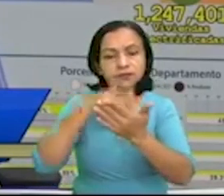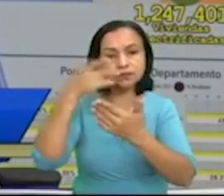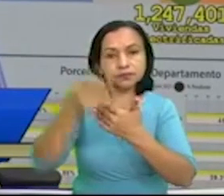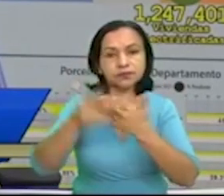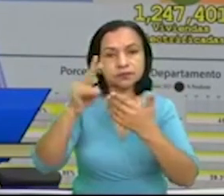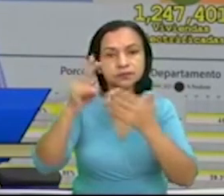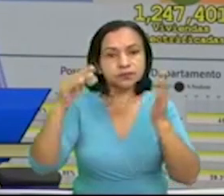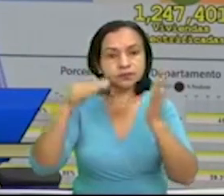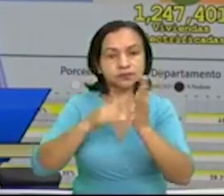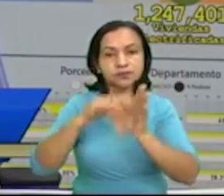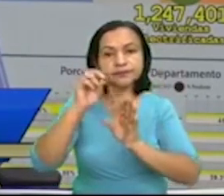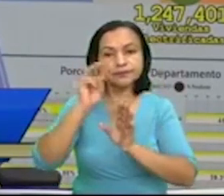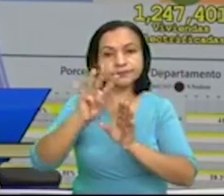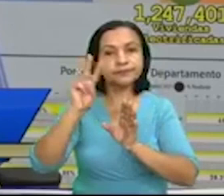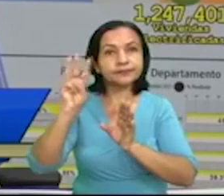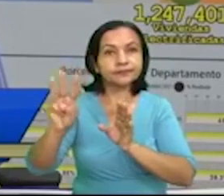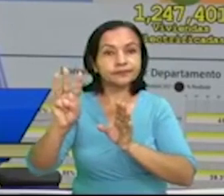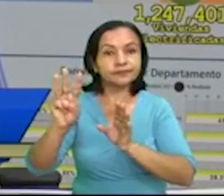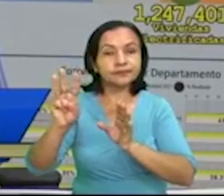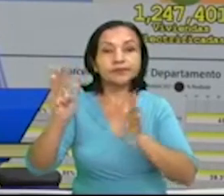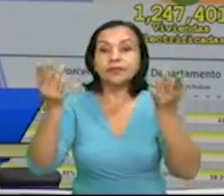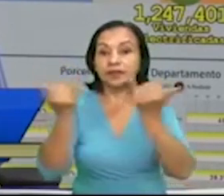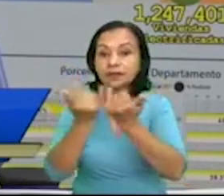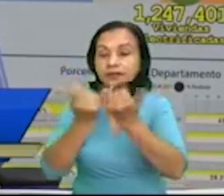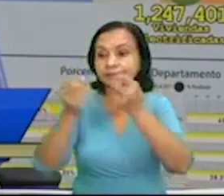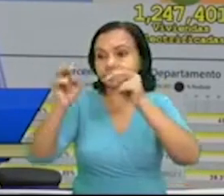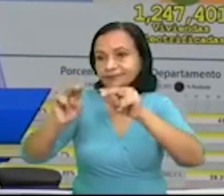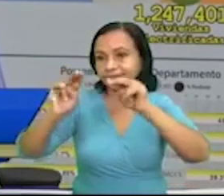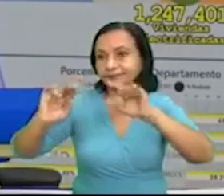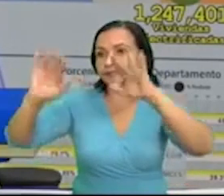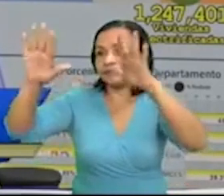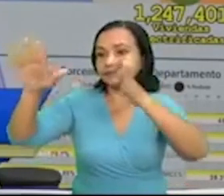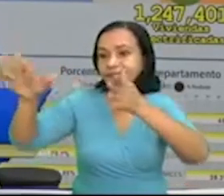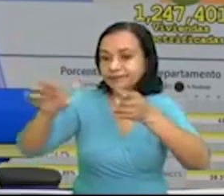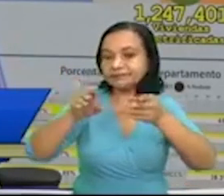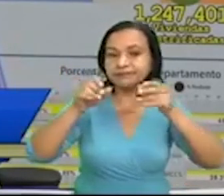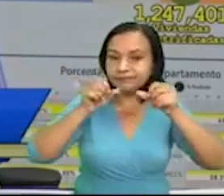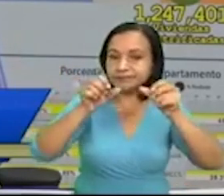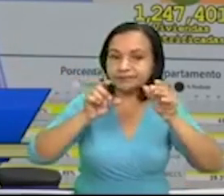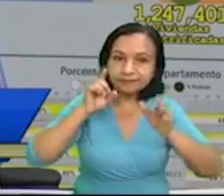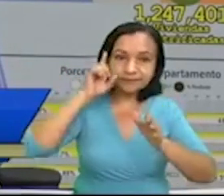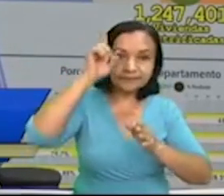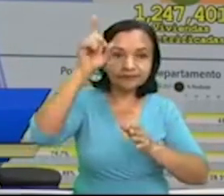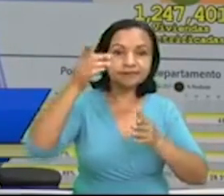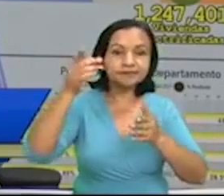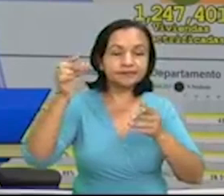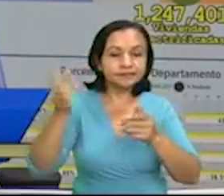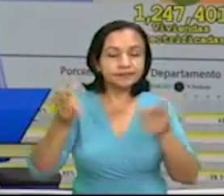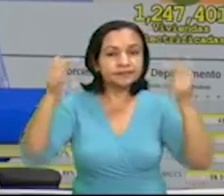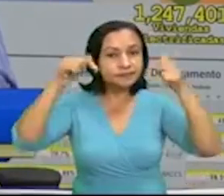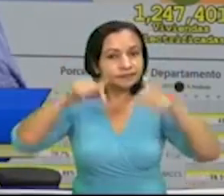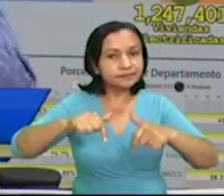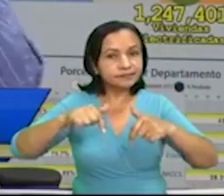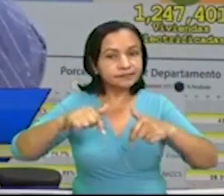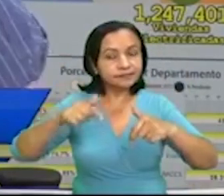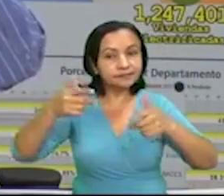2033. Con recursos naturales para irlos desarrollando, ¿verdad? Porque en este momento, con